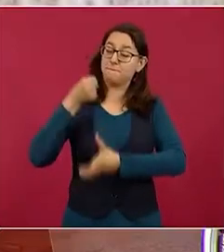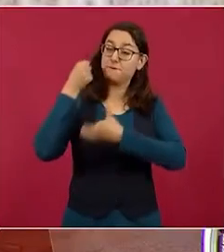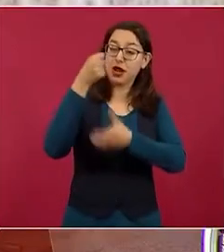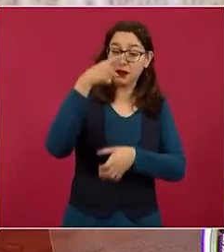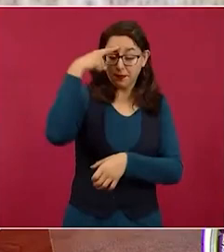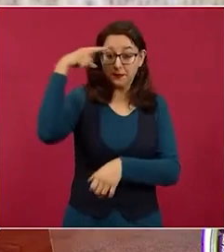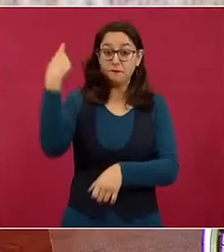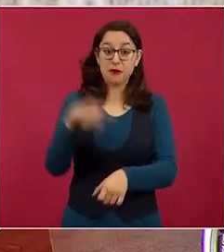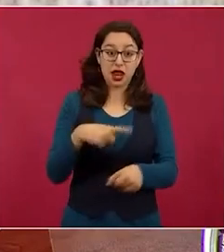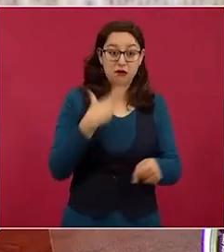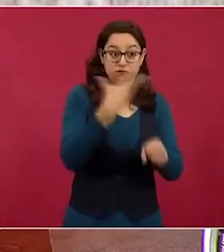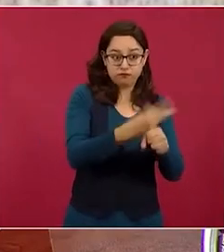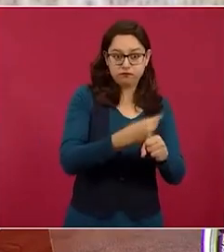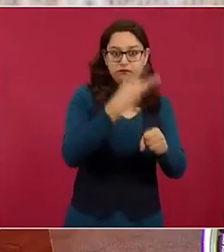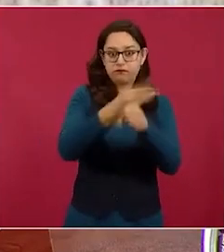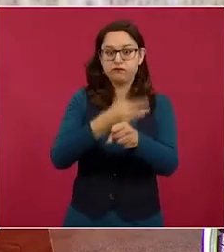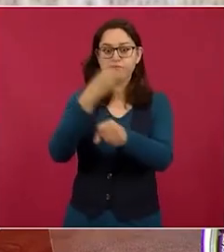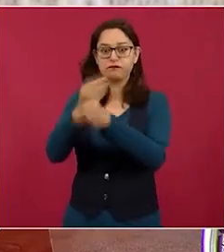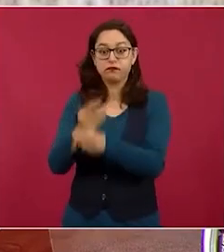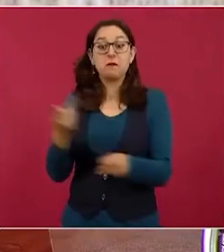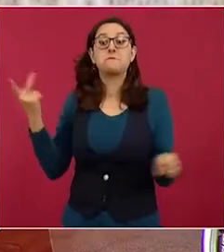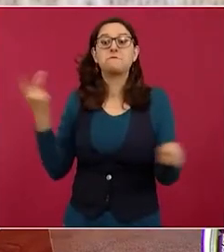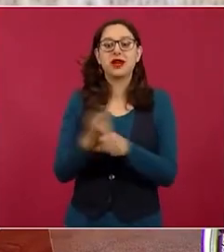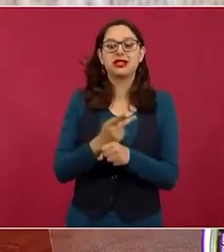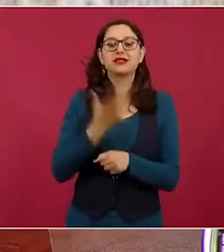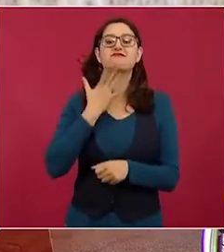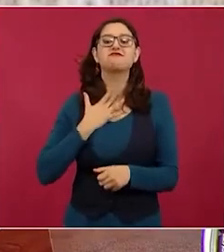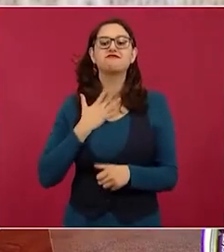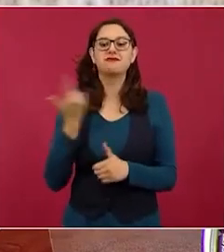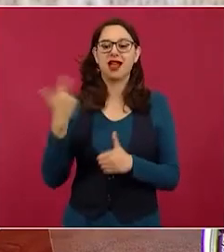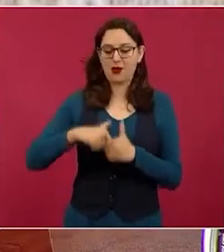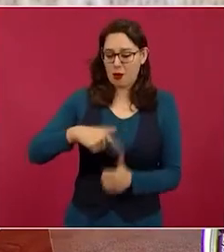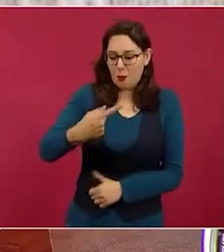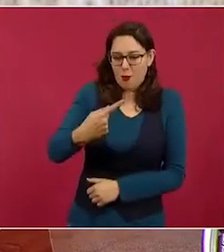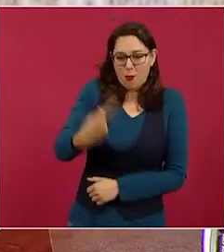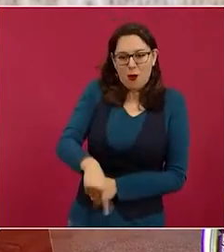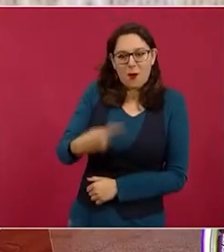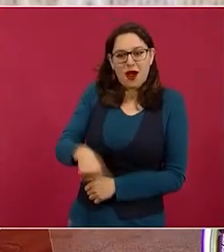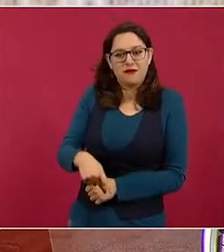Esto nos ha permitido aumentar la capacidad de refinación.